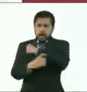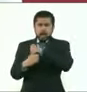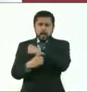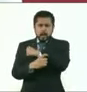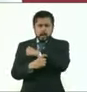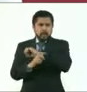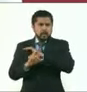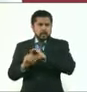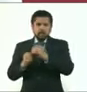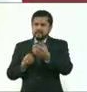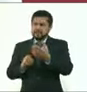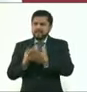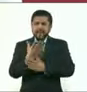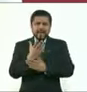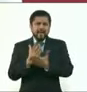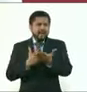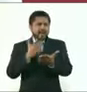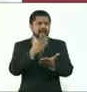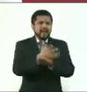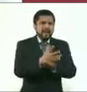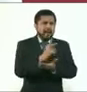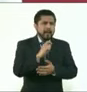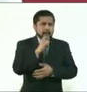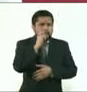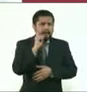sin necesidad de tener una prueba.